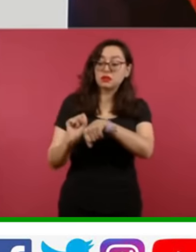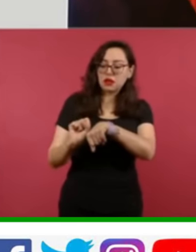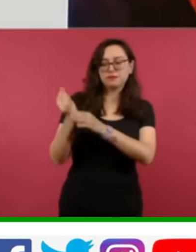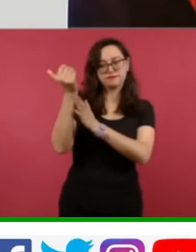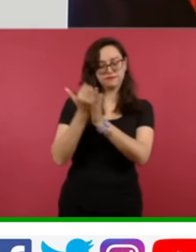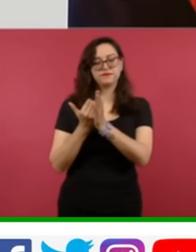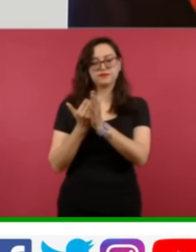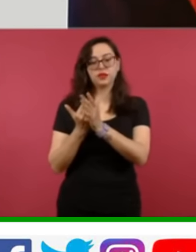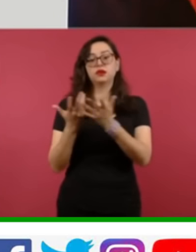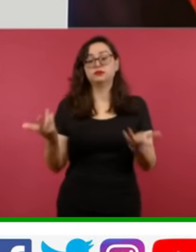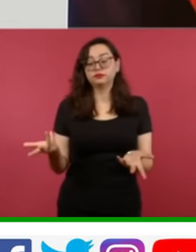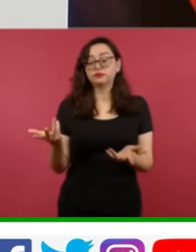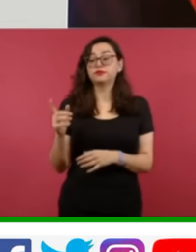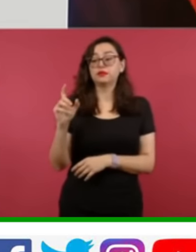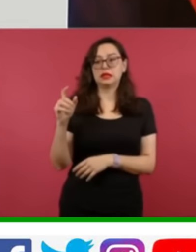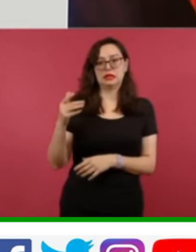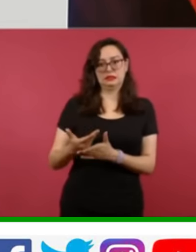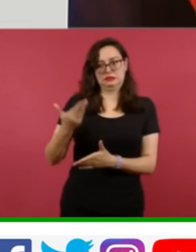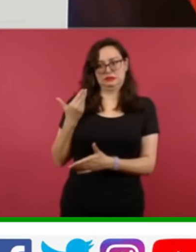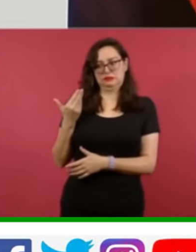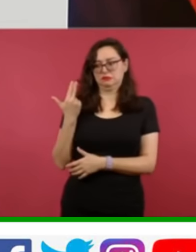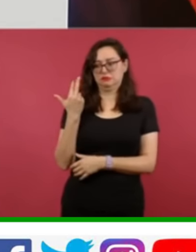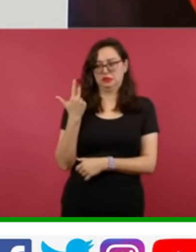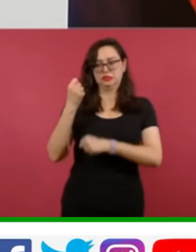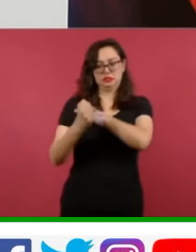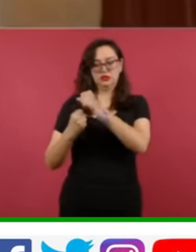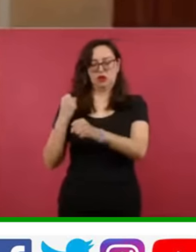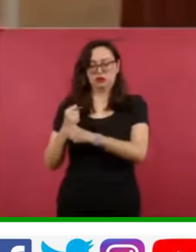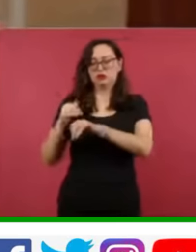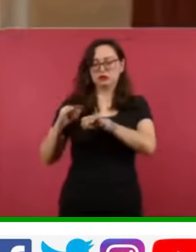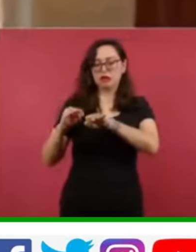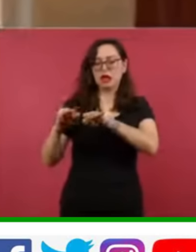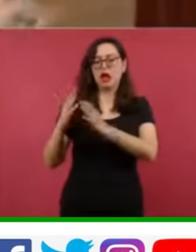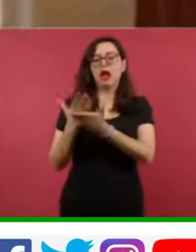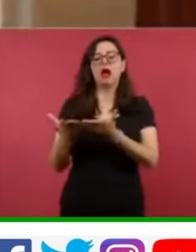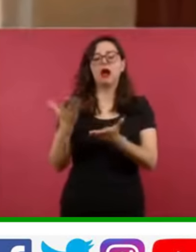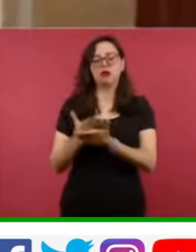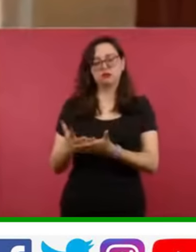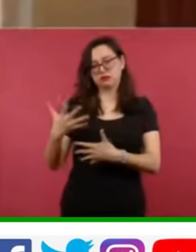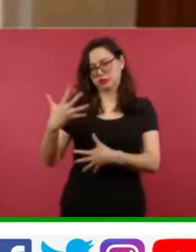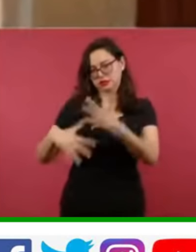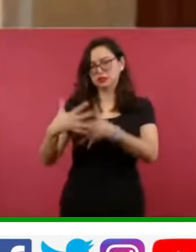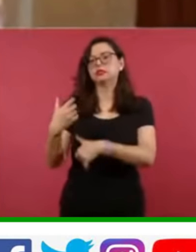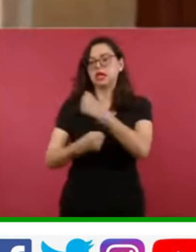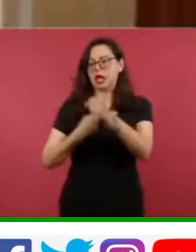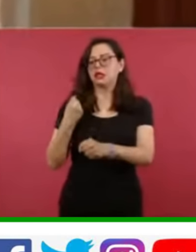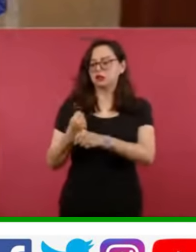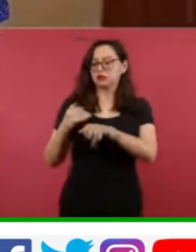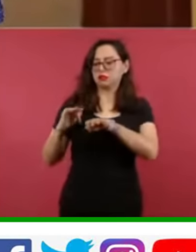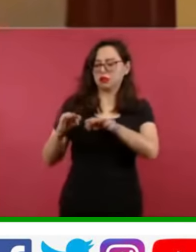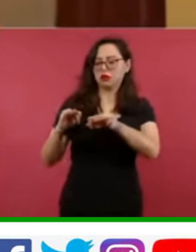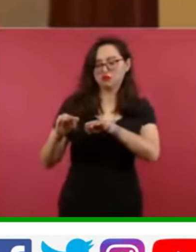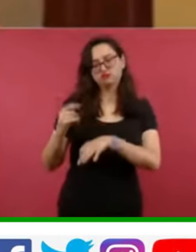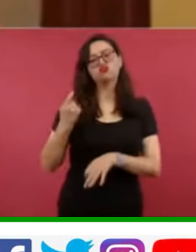años a 15, es decir, de 1.250 a 750 semanas, porque antes de la